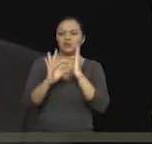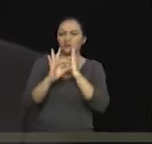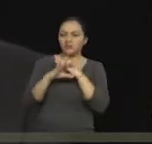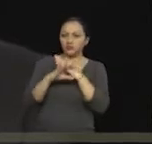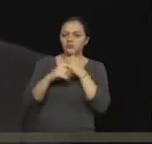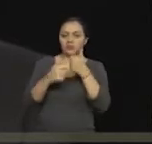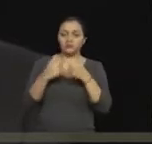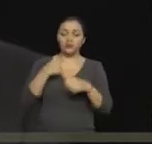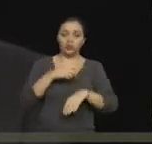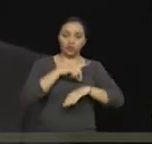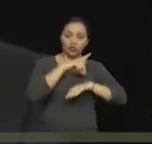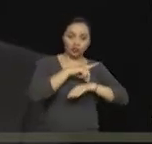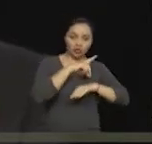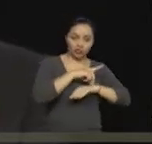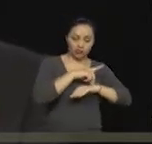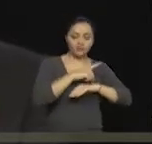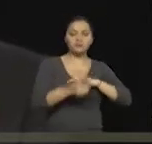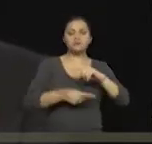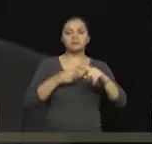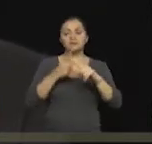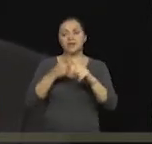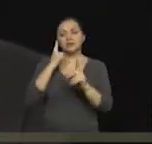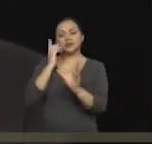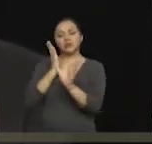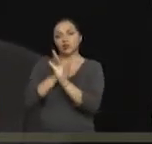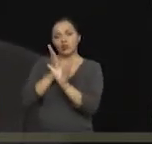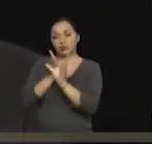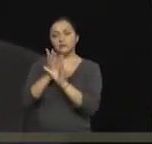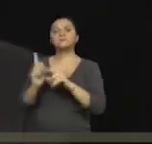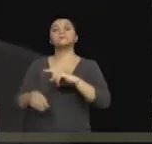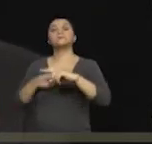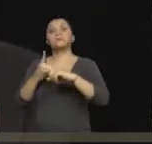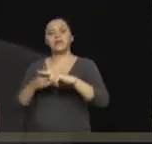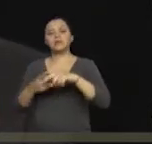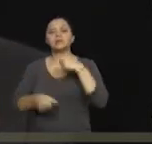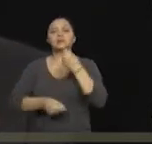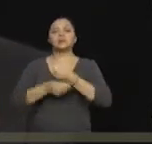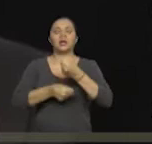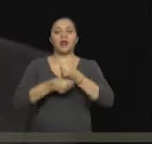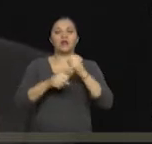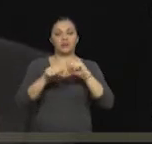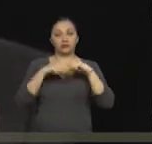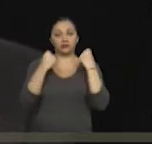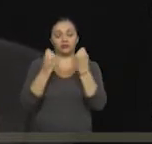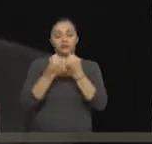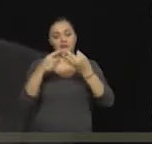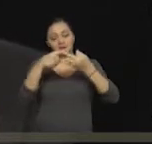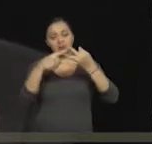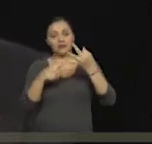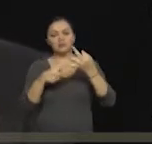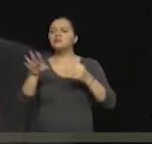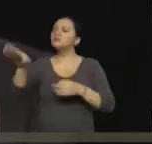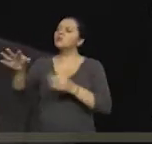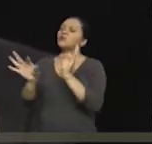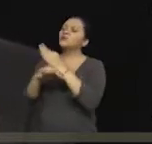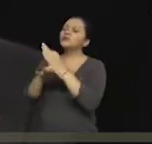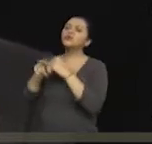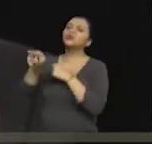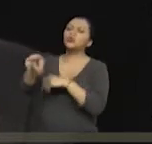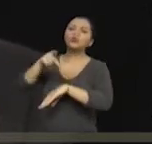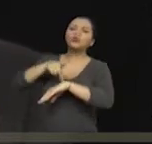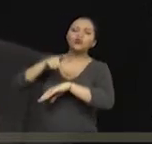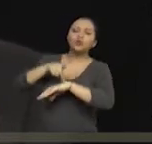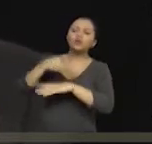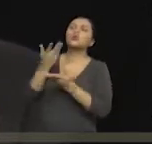médico, desde el ámbito también psicológico y también desde el trabajo social? ¿Cuál es la función del médico cuando